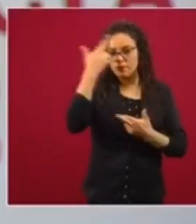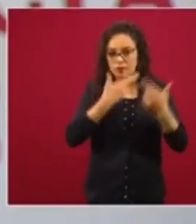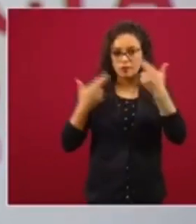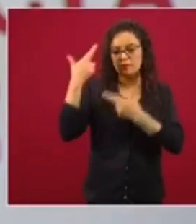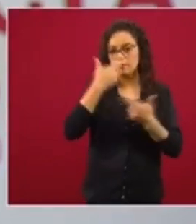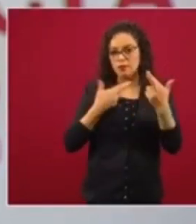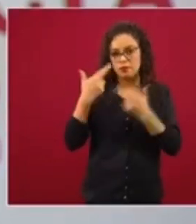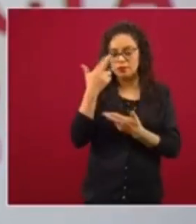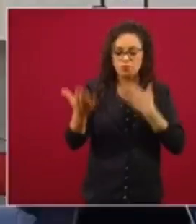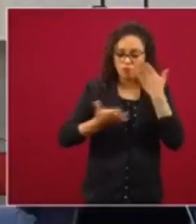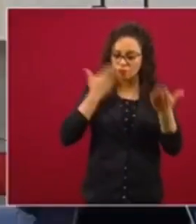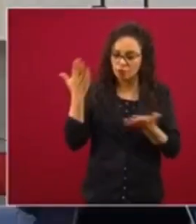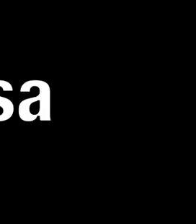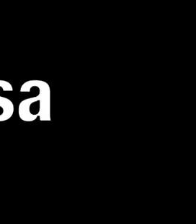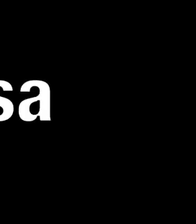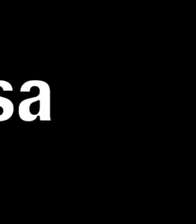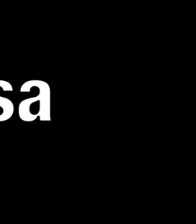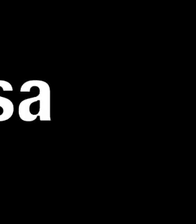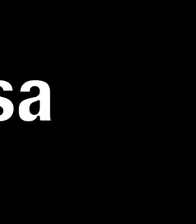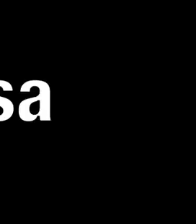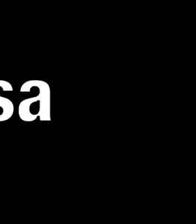instancias legales en México como a la opinión pública.